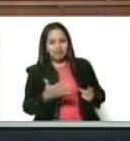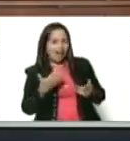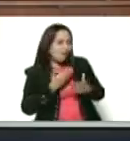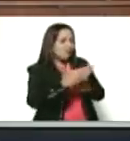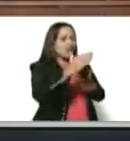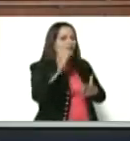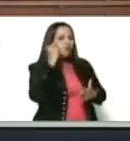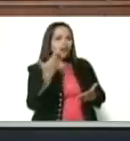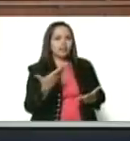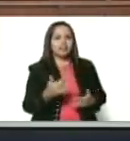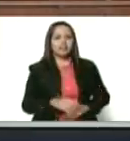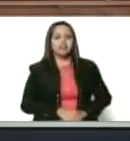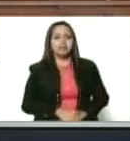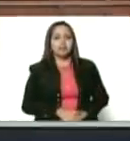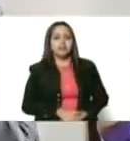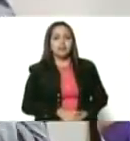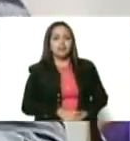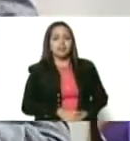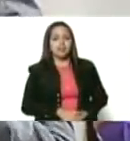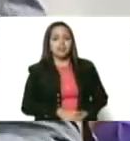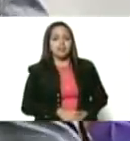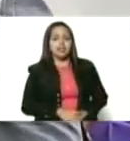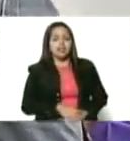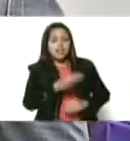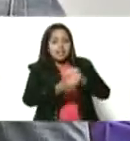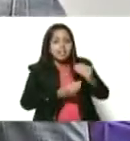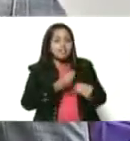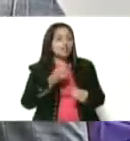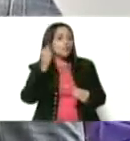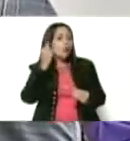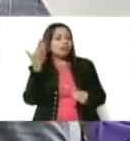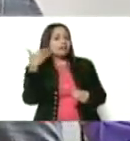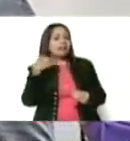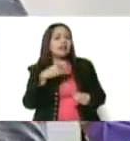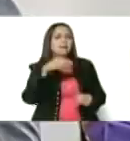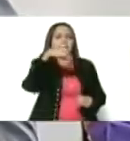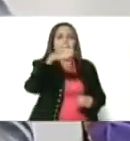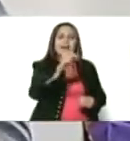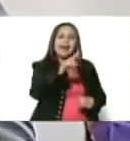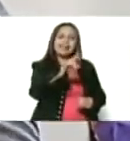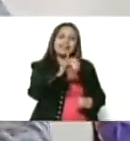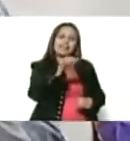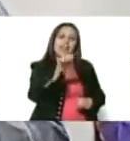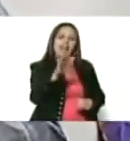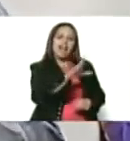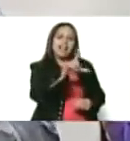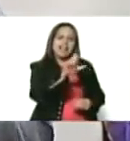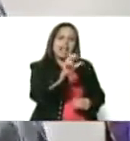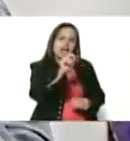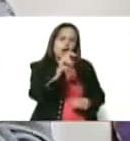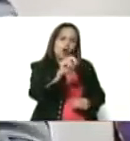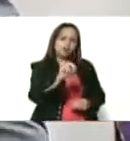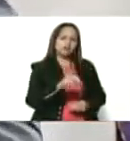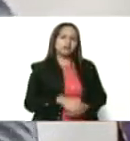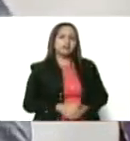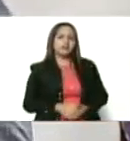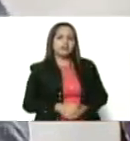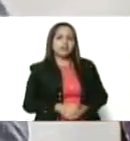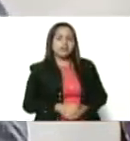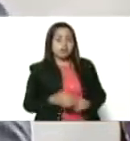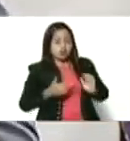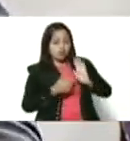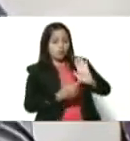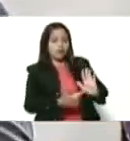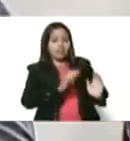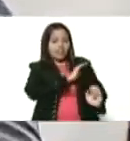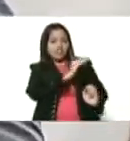Y la impronta que María abre, María León abre en este texto constitucional y donde la fuerza del presidente